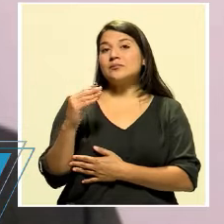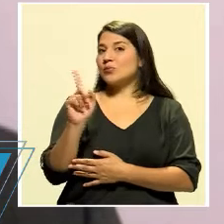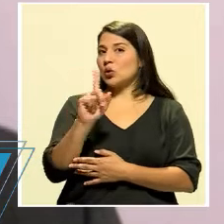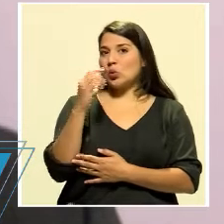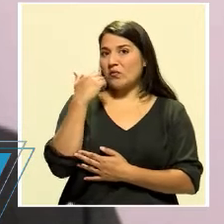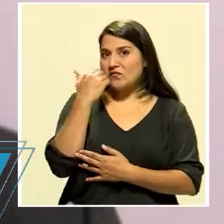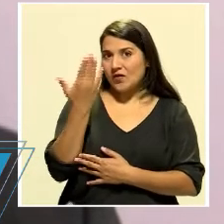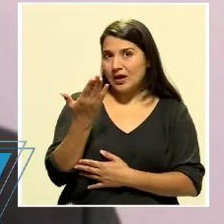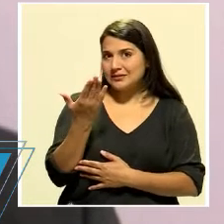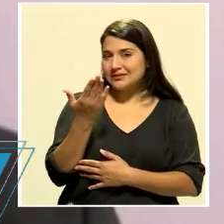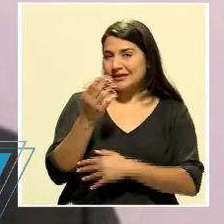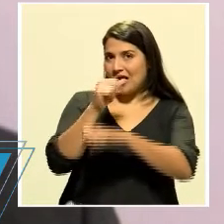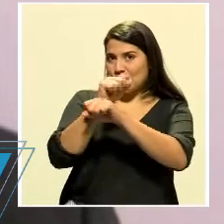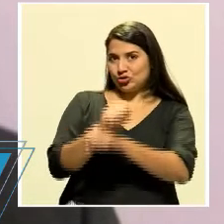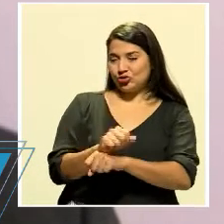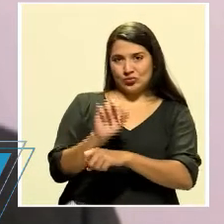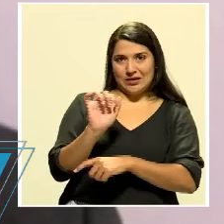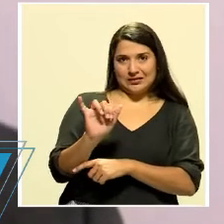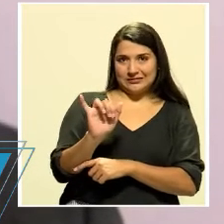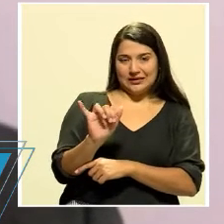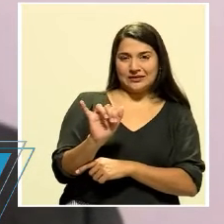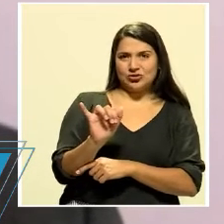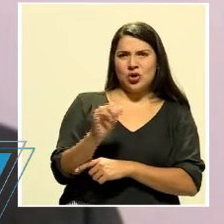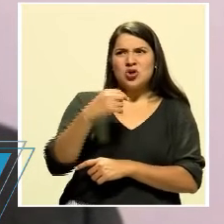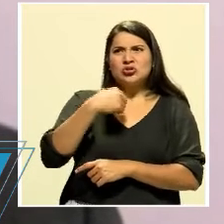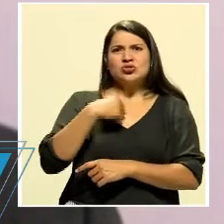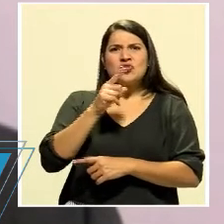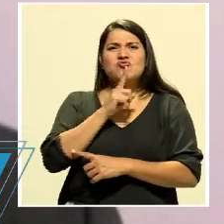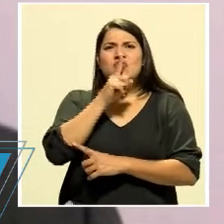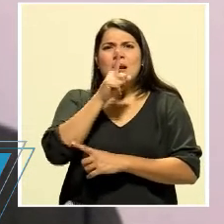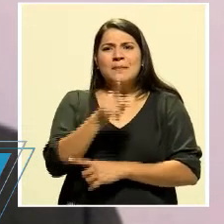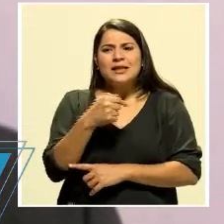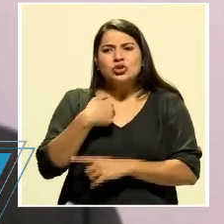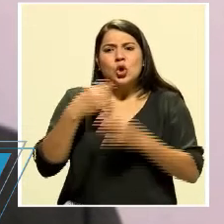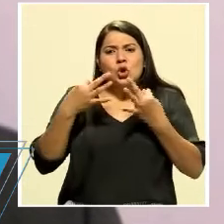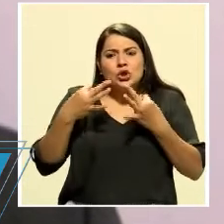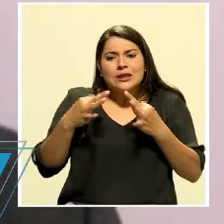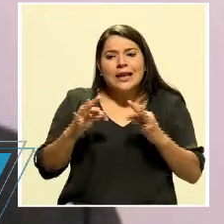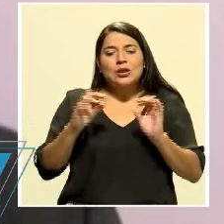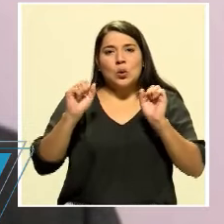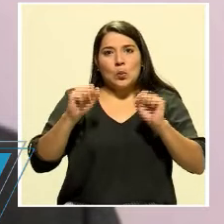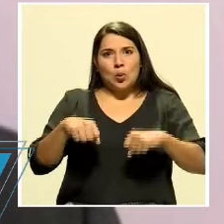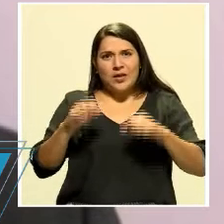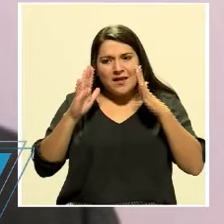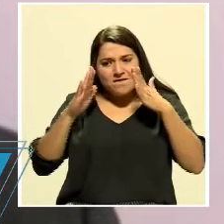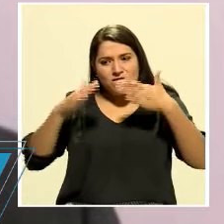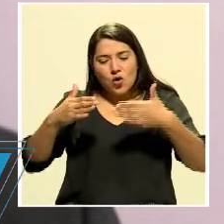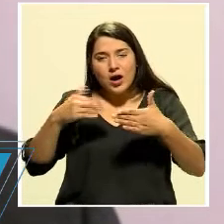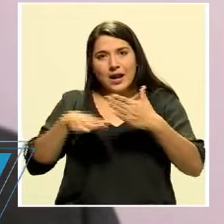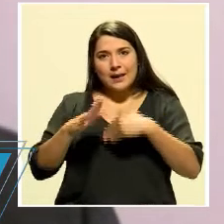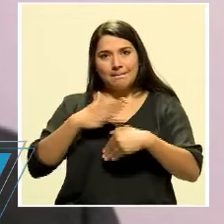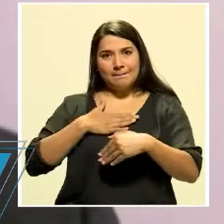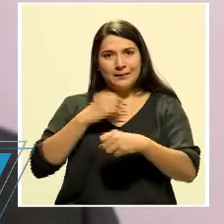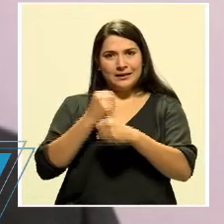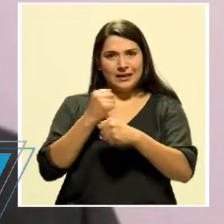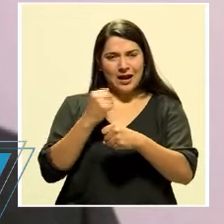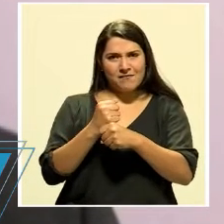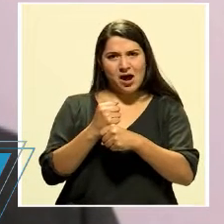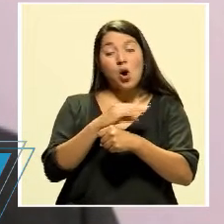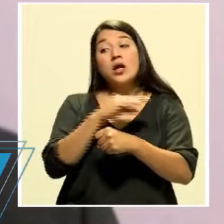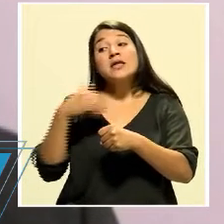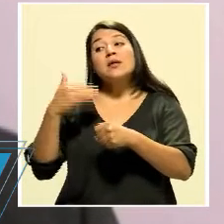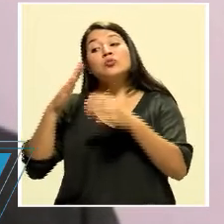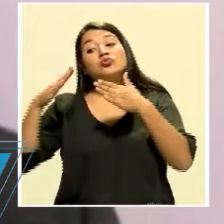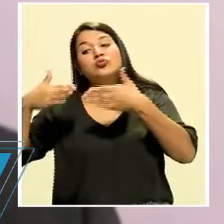es tan fácil, verdad, acostumbrarse a esto. Yo, la verdad, pues, más bien trato de estar muy enfocado en el trabajo en sí y después con mi